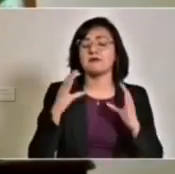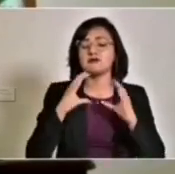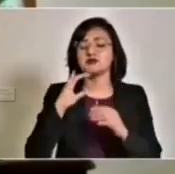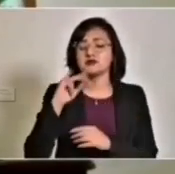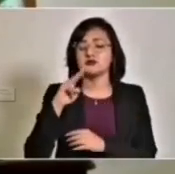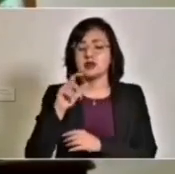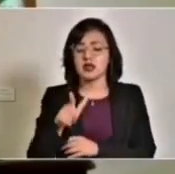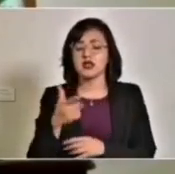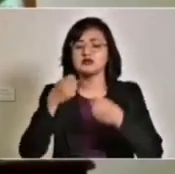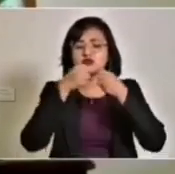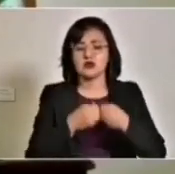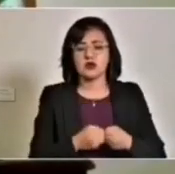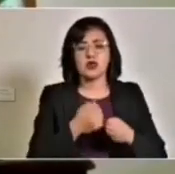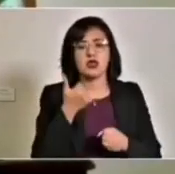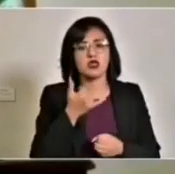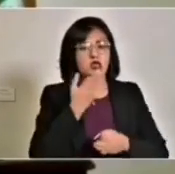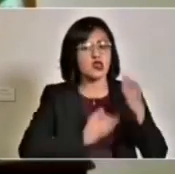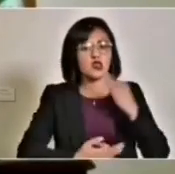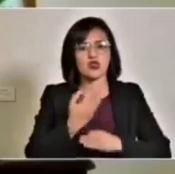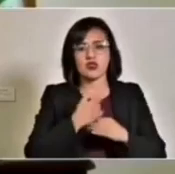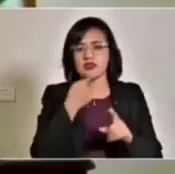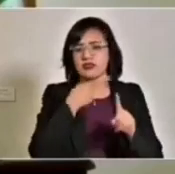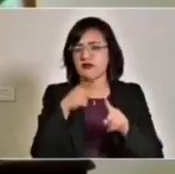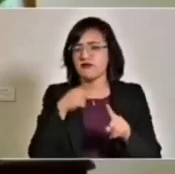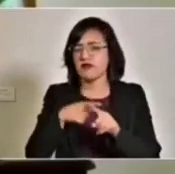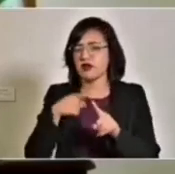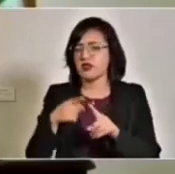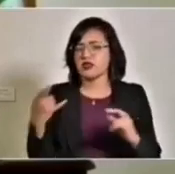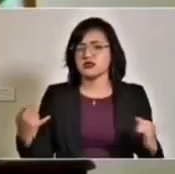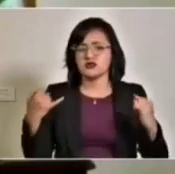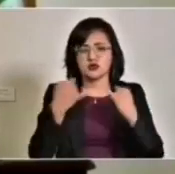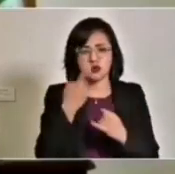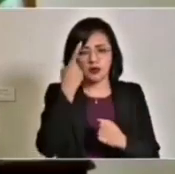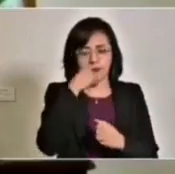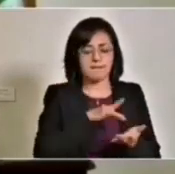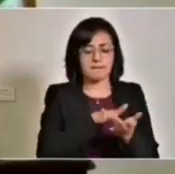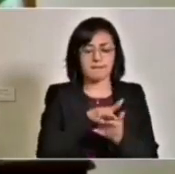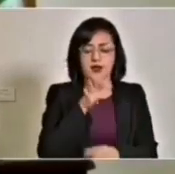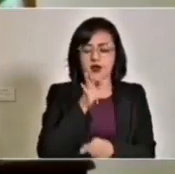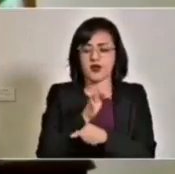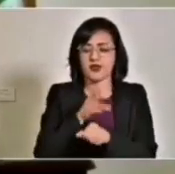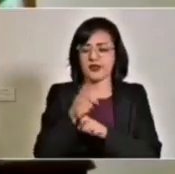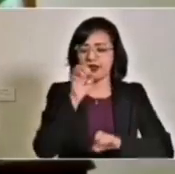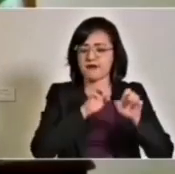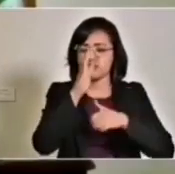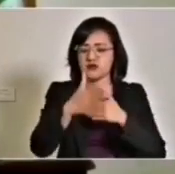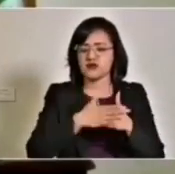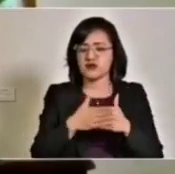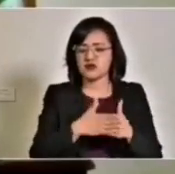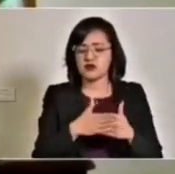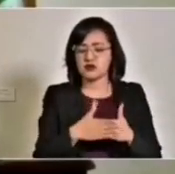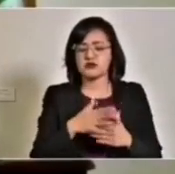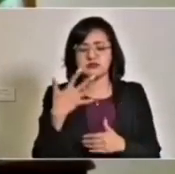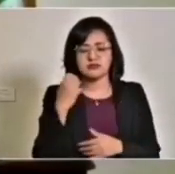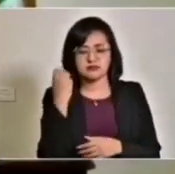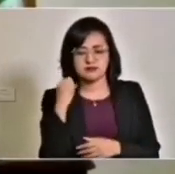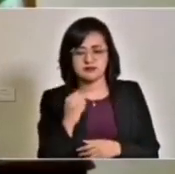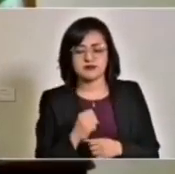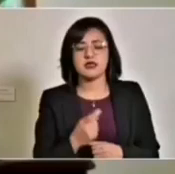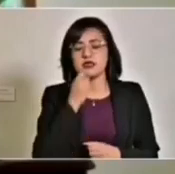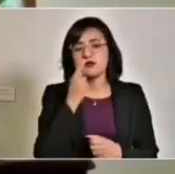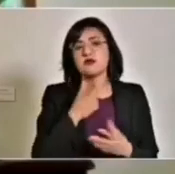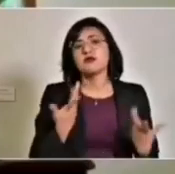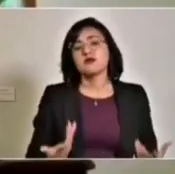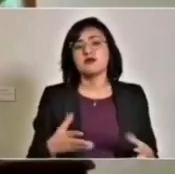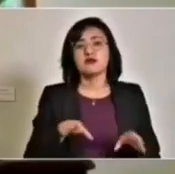civil, seguridad y todas las relacionadas de gobierno del Estado con esta actividad, de tal forma que podamos